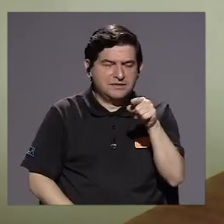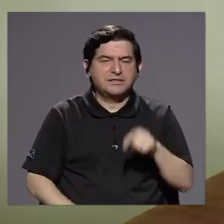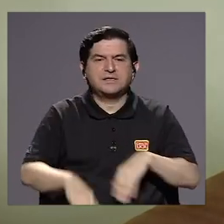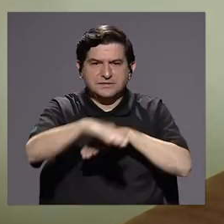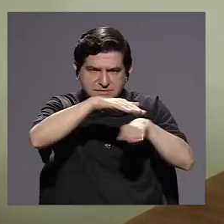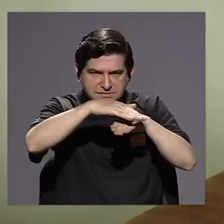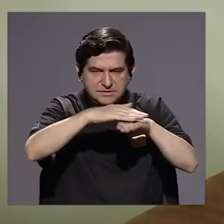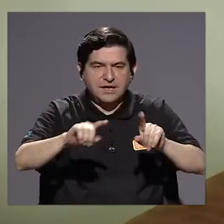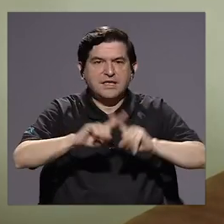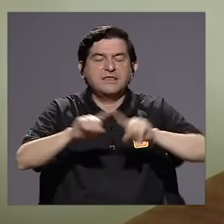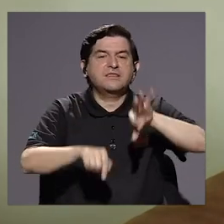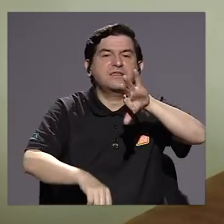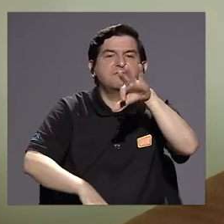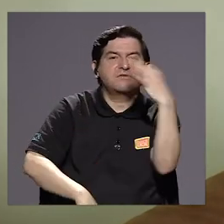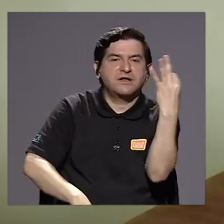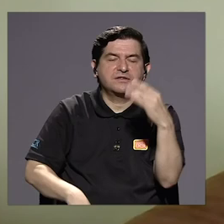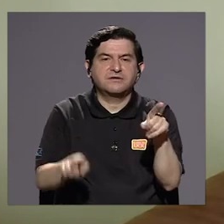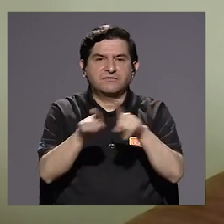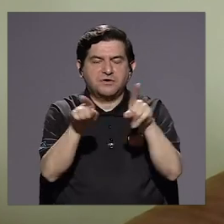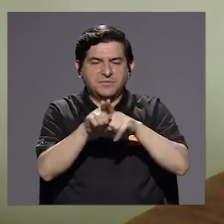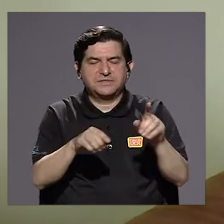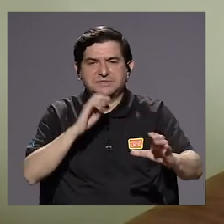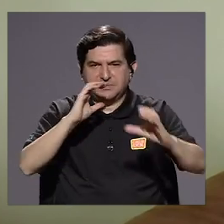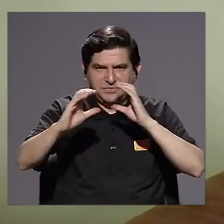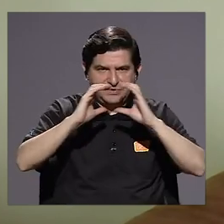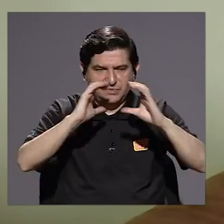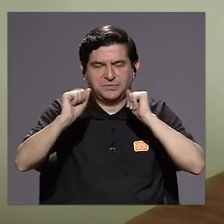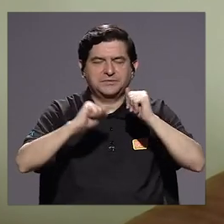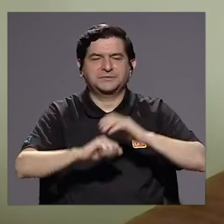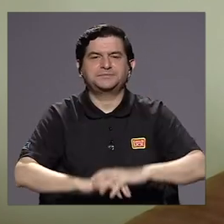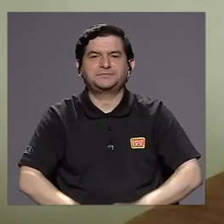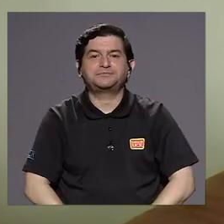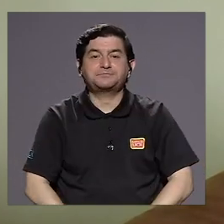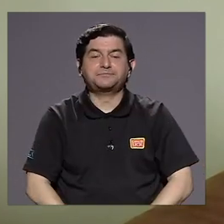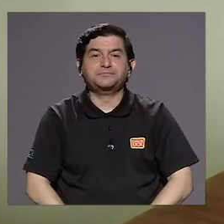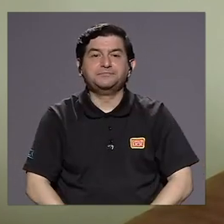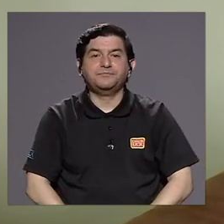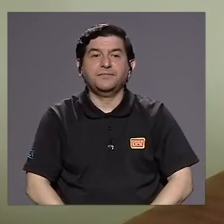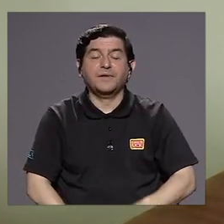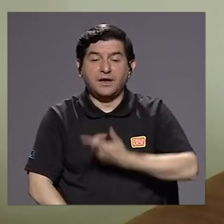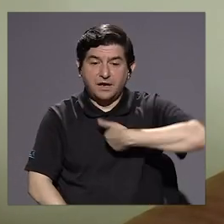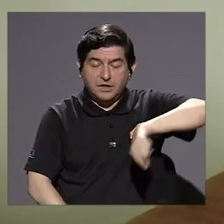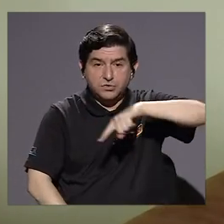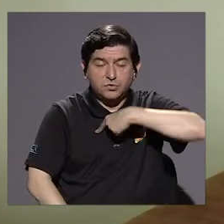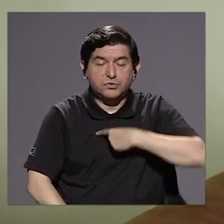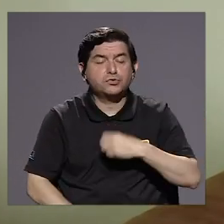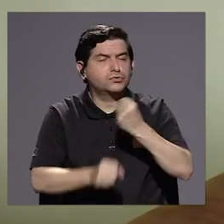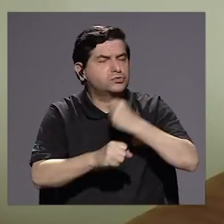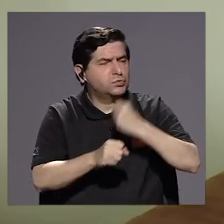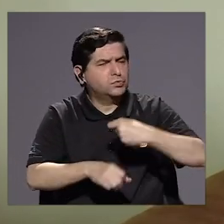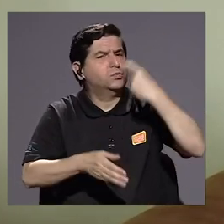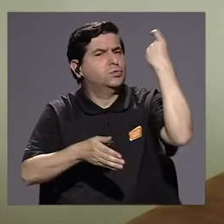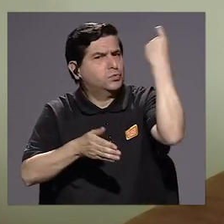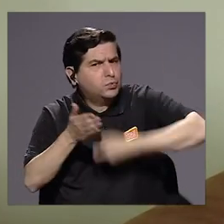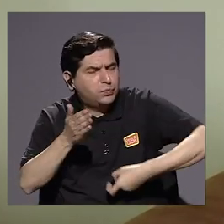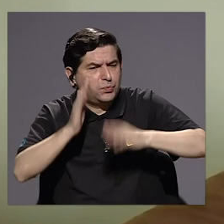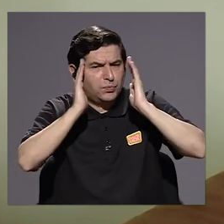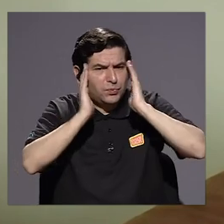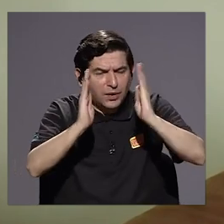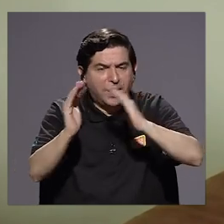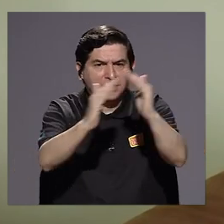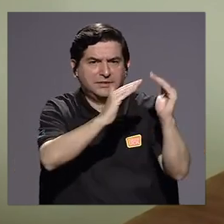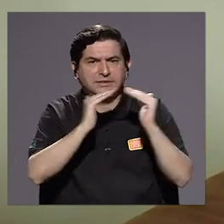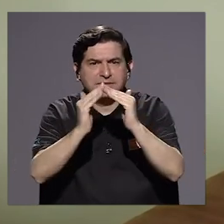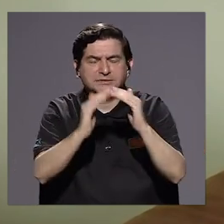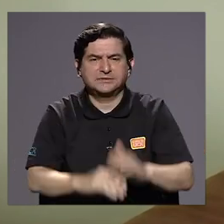Y las otras formas que le estaba comunicando. Entonces, tenemos que hacer un gran esfuerzo para atender a esta población.